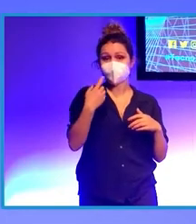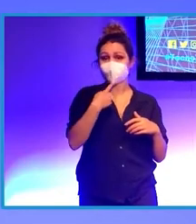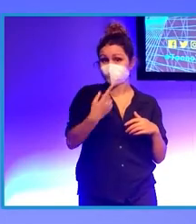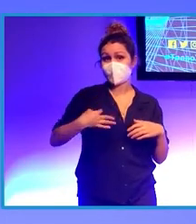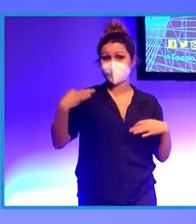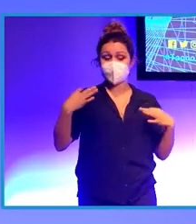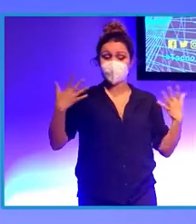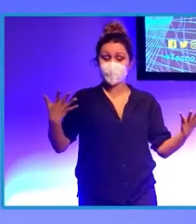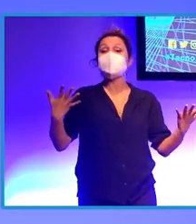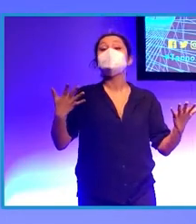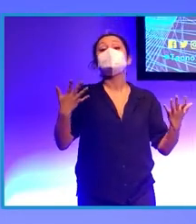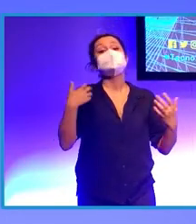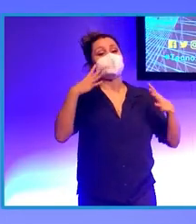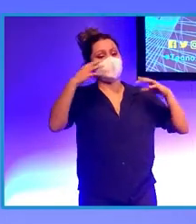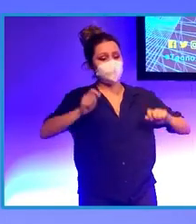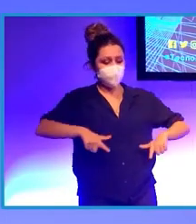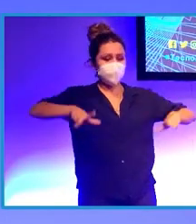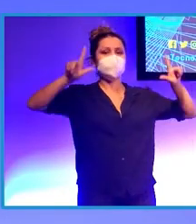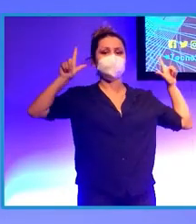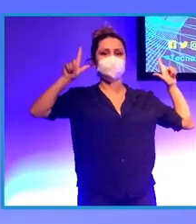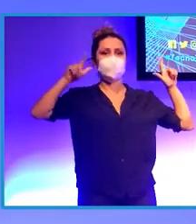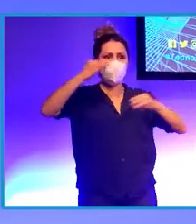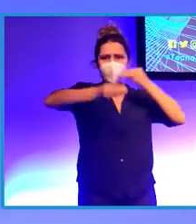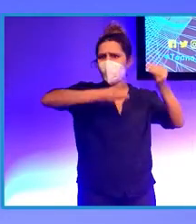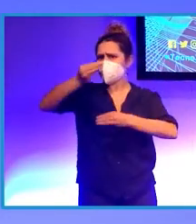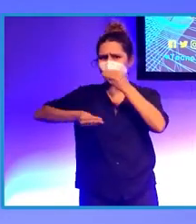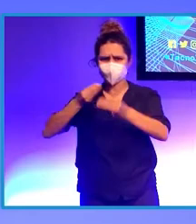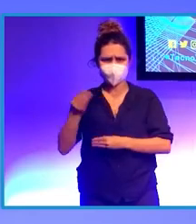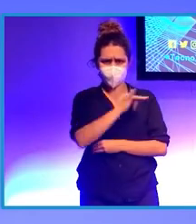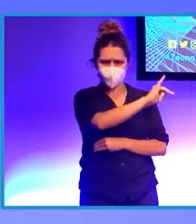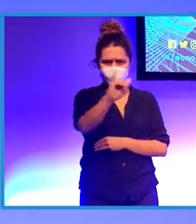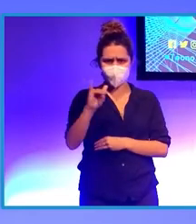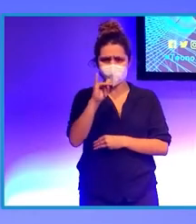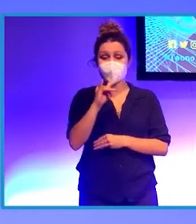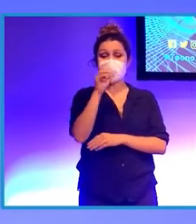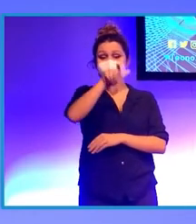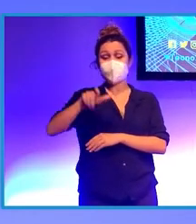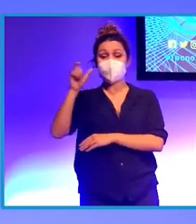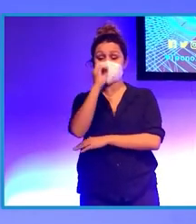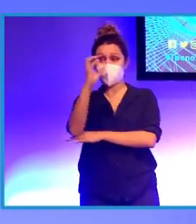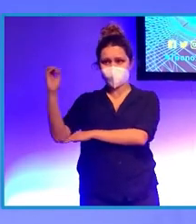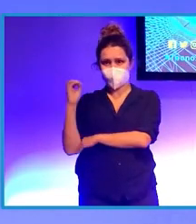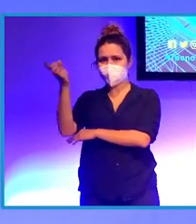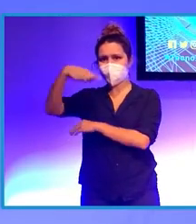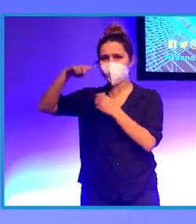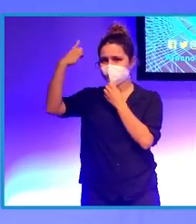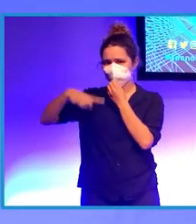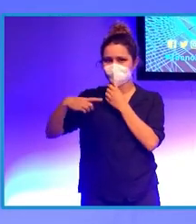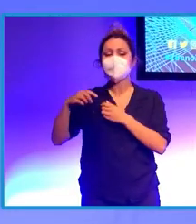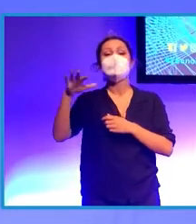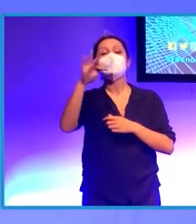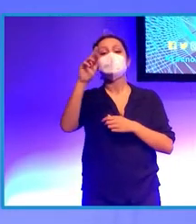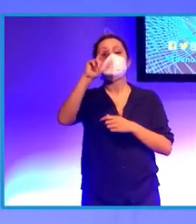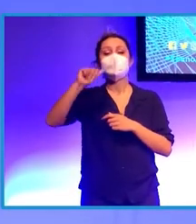aumentada da para mucho juego. Y si no, que se lo digan a nuestros siguientes invitados. Fernando García y Carlos